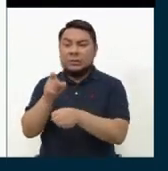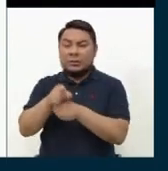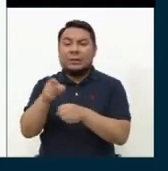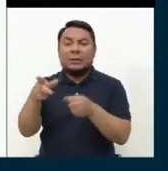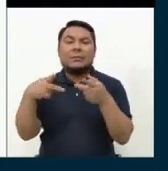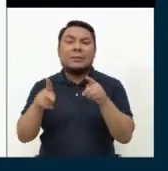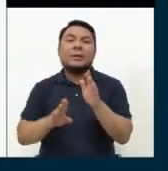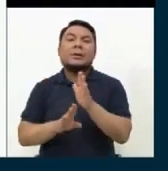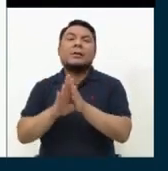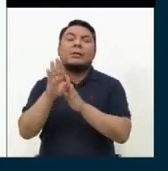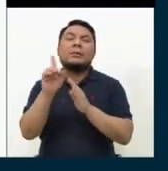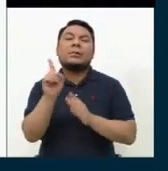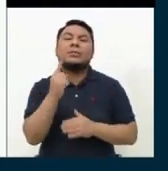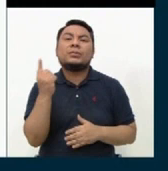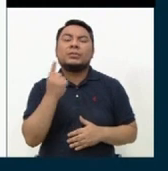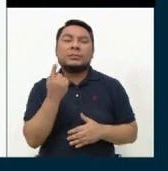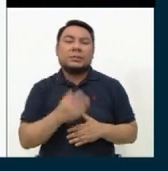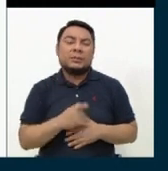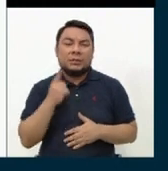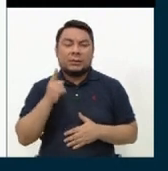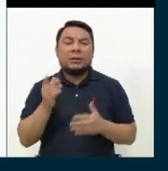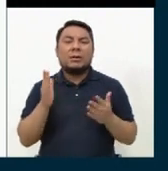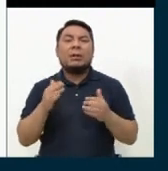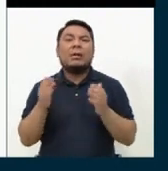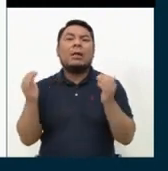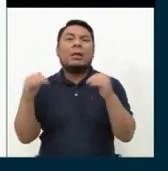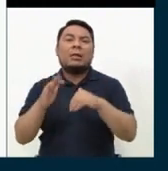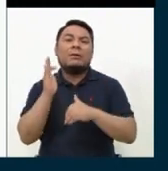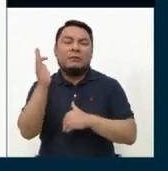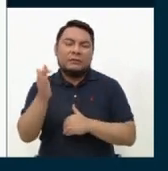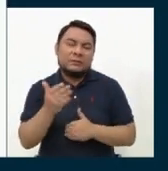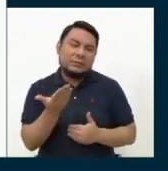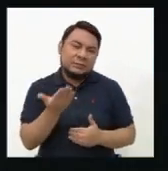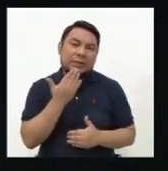crecer y no simplemente dejar de existir. Gracias.